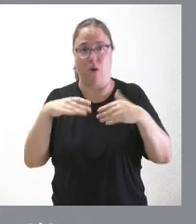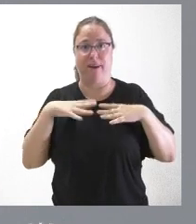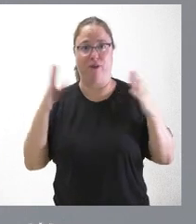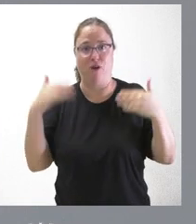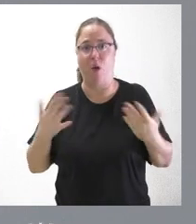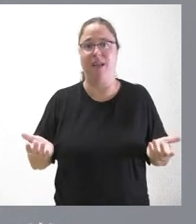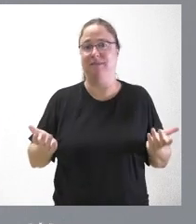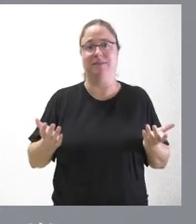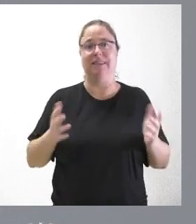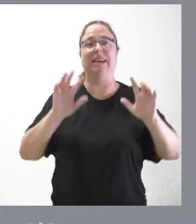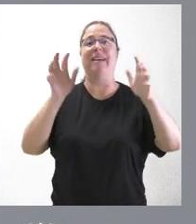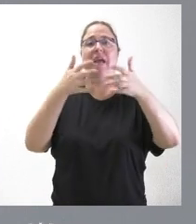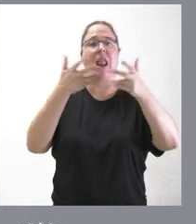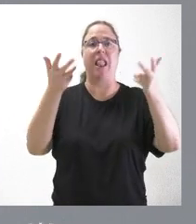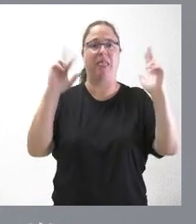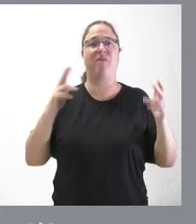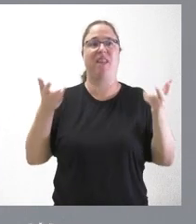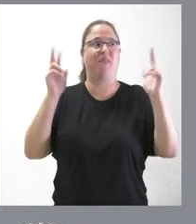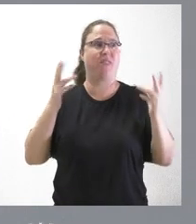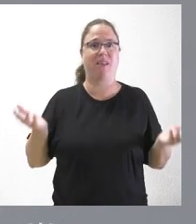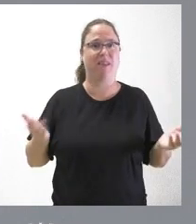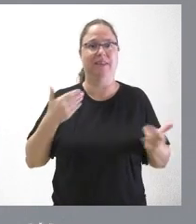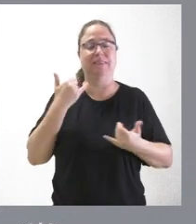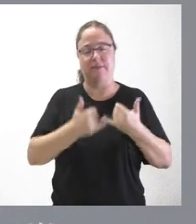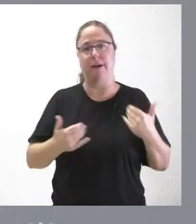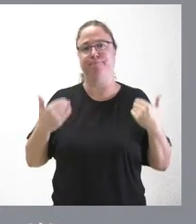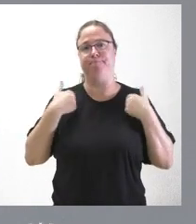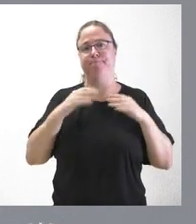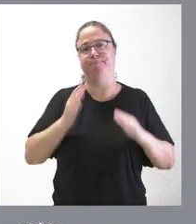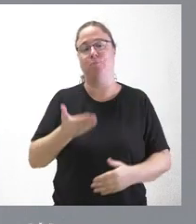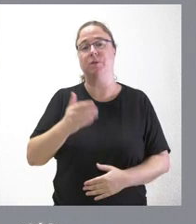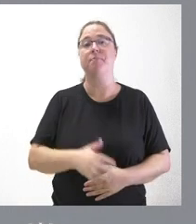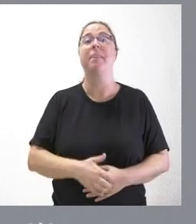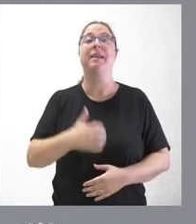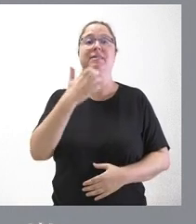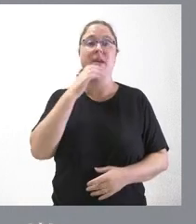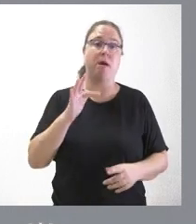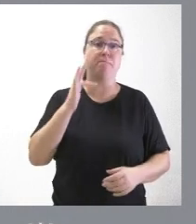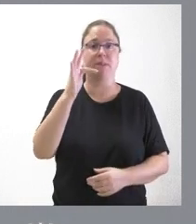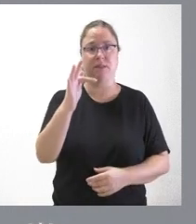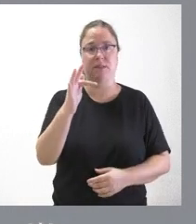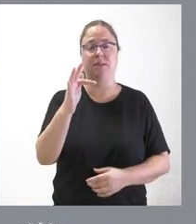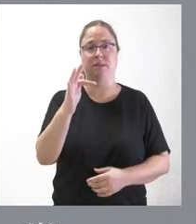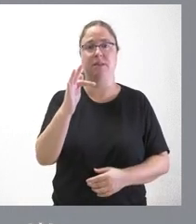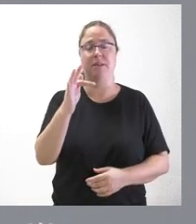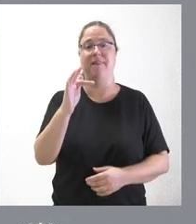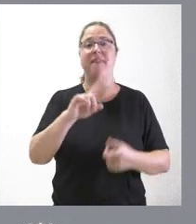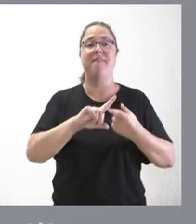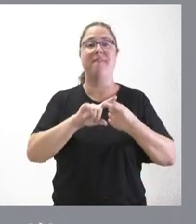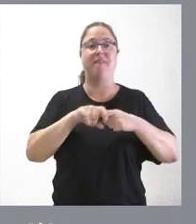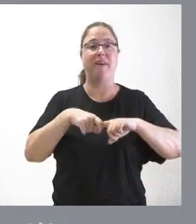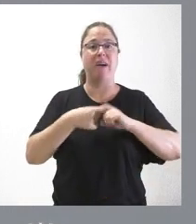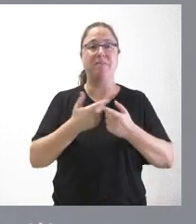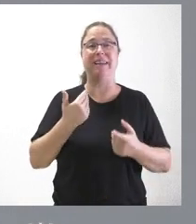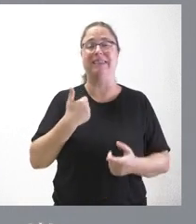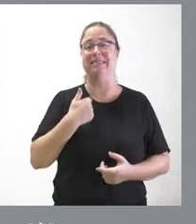tiene días libres y, por tanto, son competencias importantes. Si a ello unimos que las familias han perdido